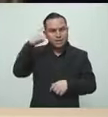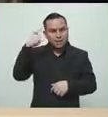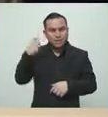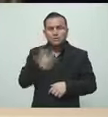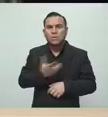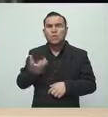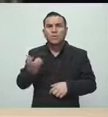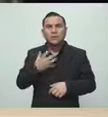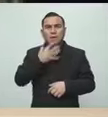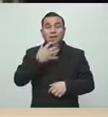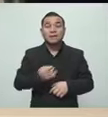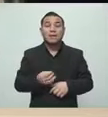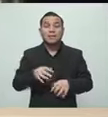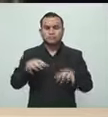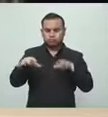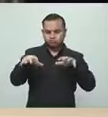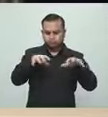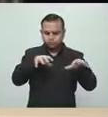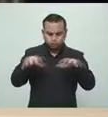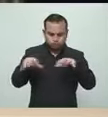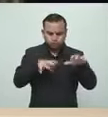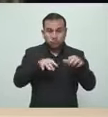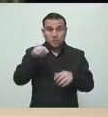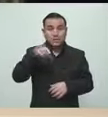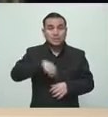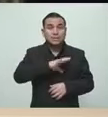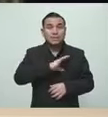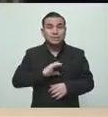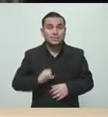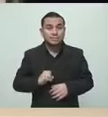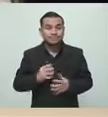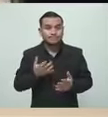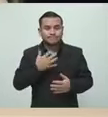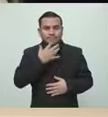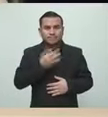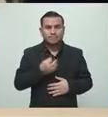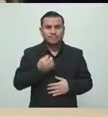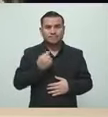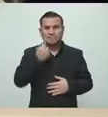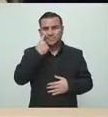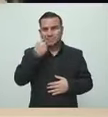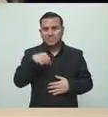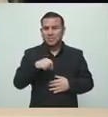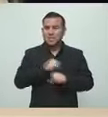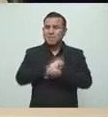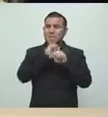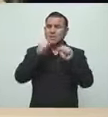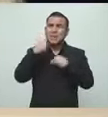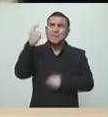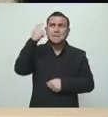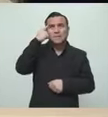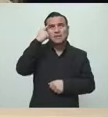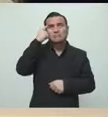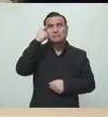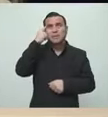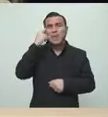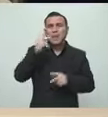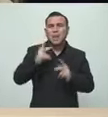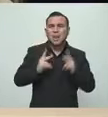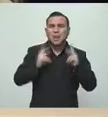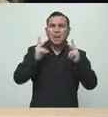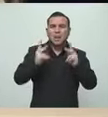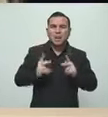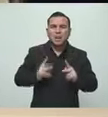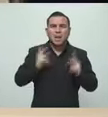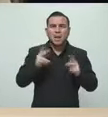Stan y los terremotos que han estado acá. Y yo decía yo ahora en la mañana platicando con alguien,